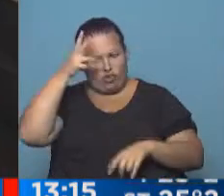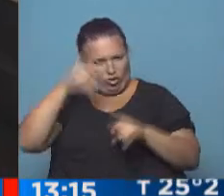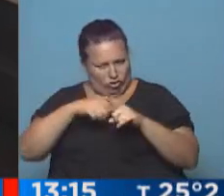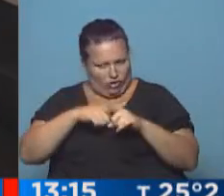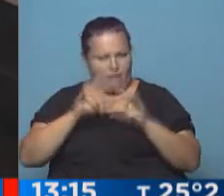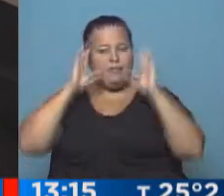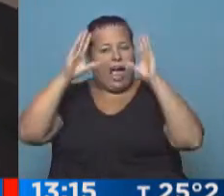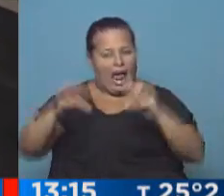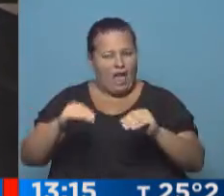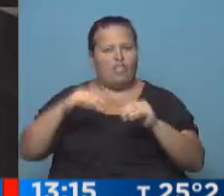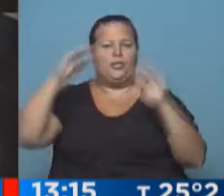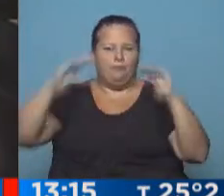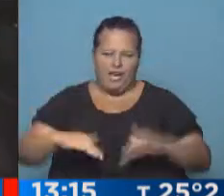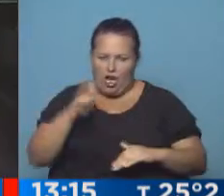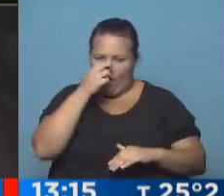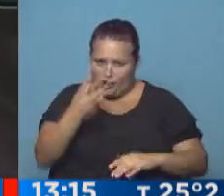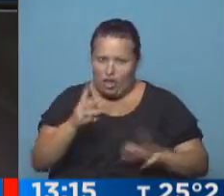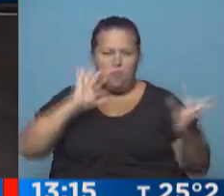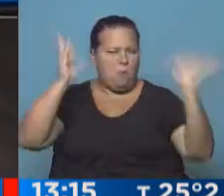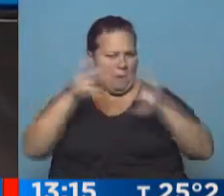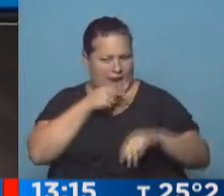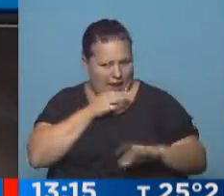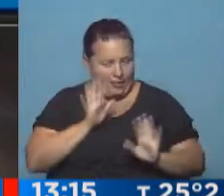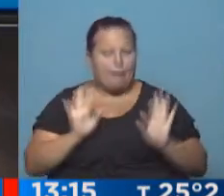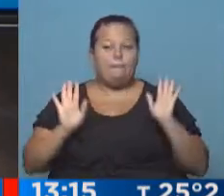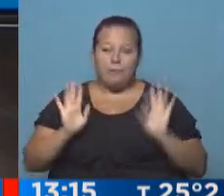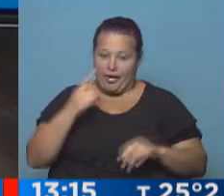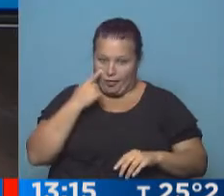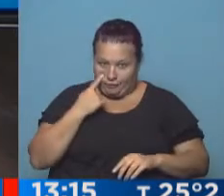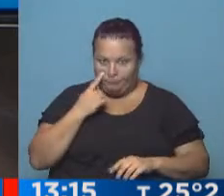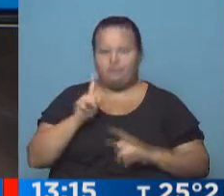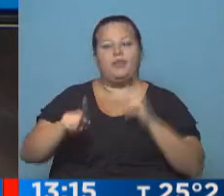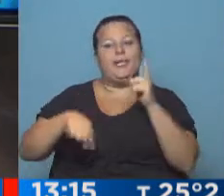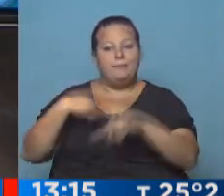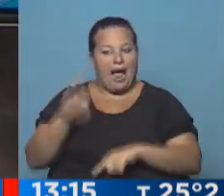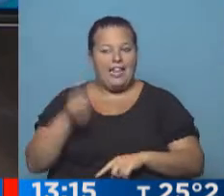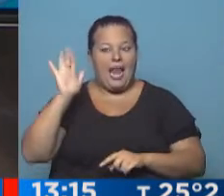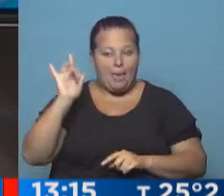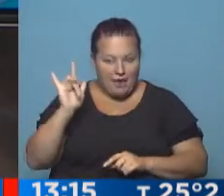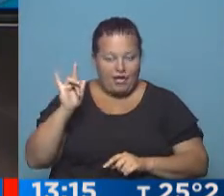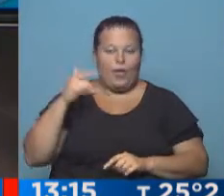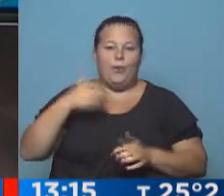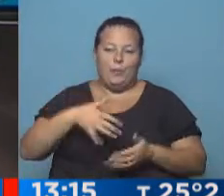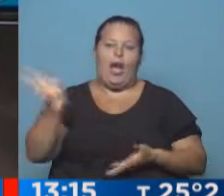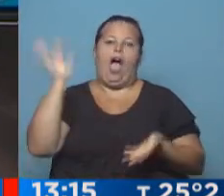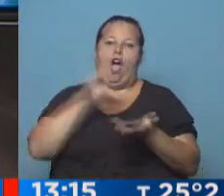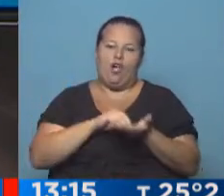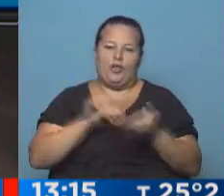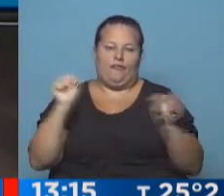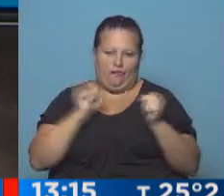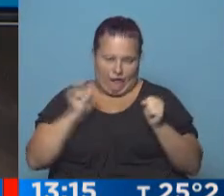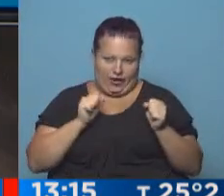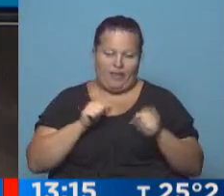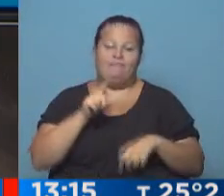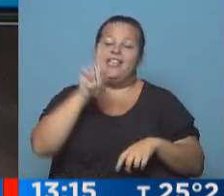grados. Hacia la noche descenderá 22 con cielo totalmente despejado. Pero hay que tener en cuenta que mañana miércoles se acerca un nuevo frente frío.